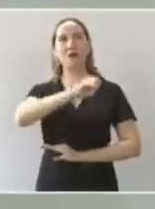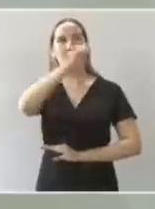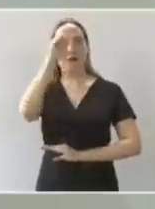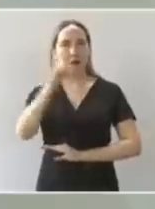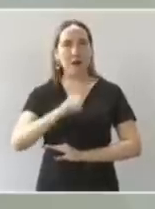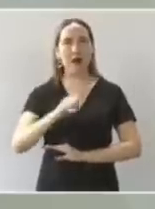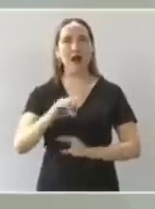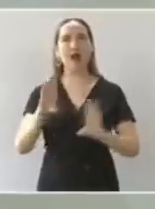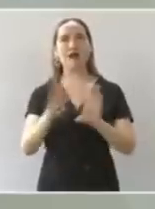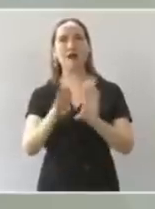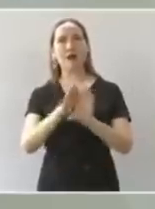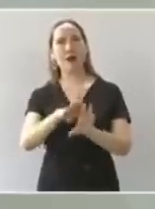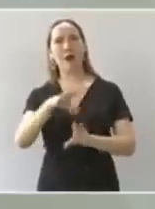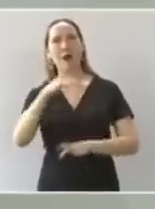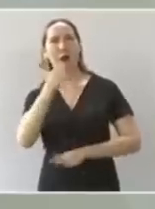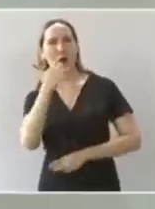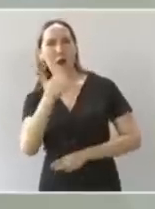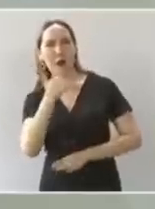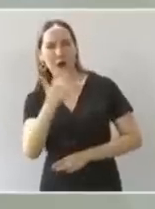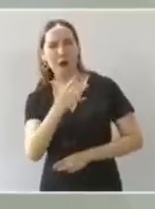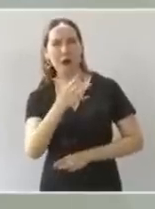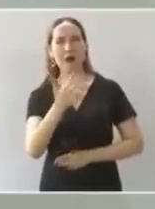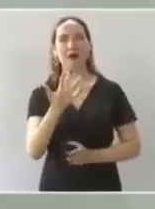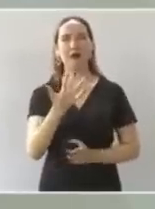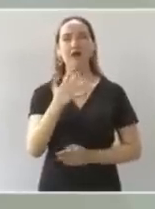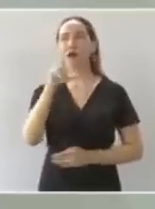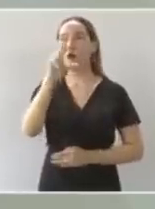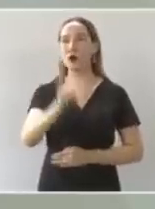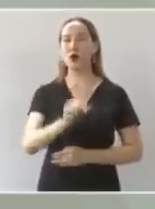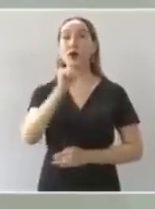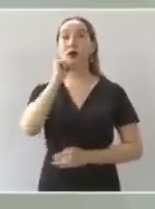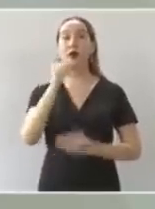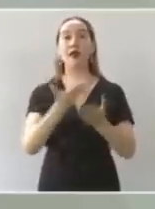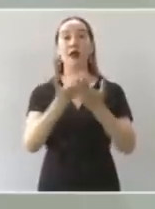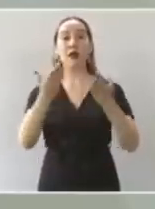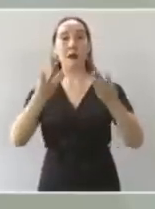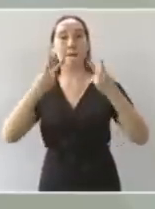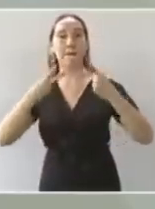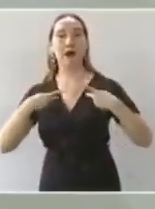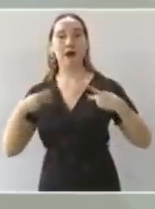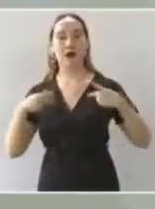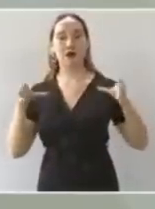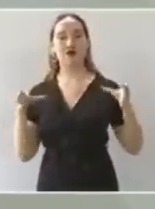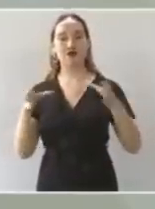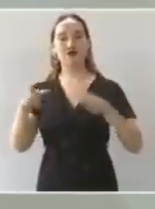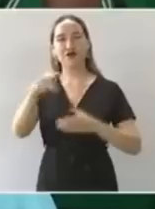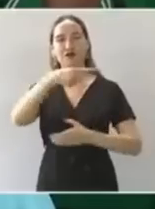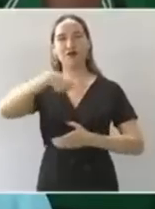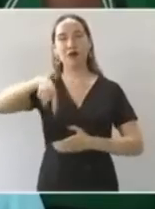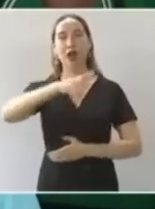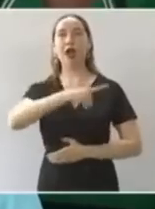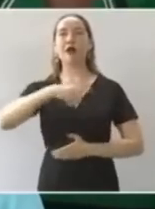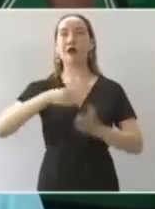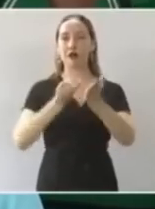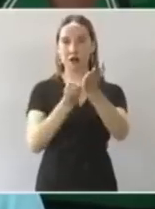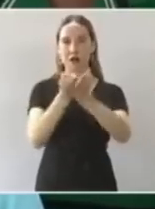cargadas. Ahora es el pueblo el que va a decidir quién quiere que sea